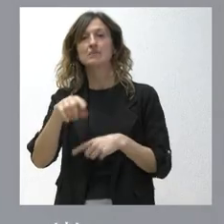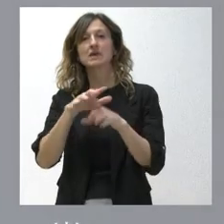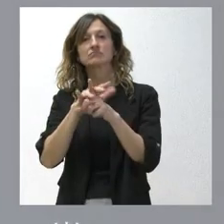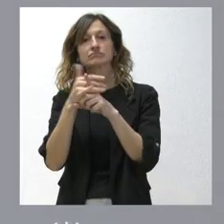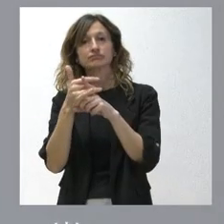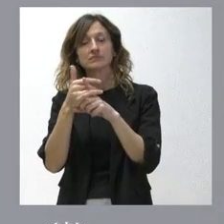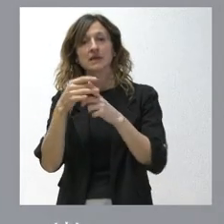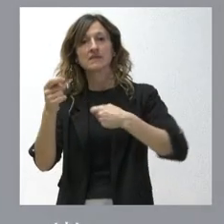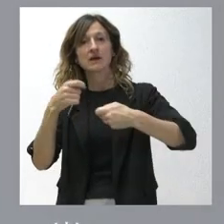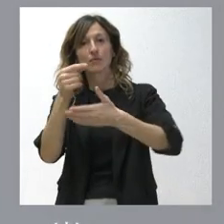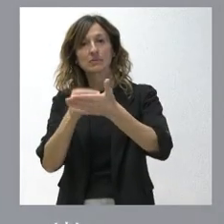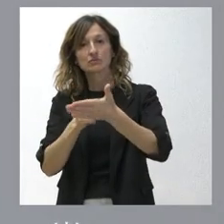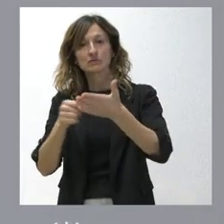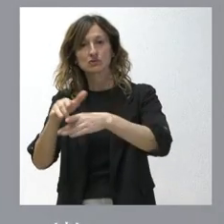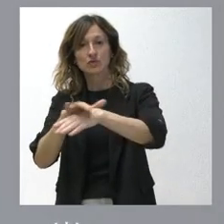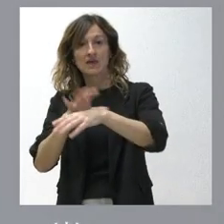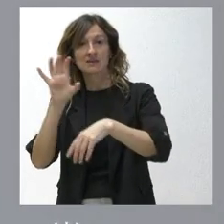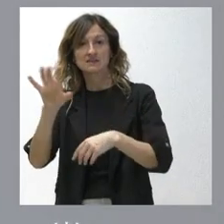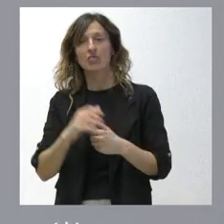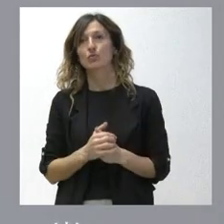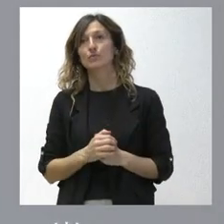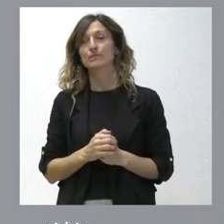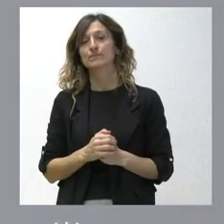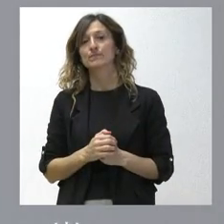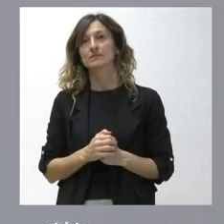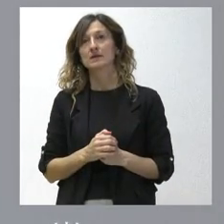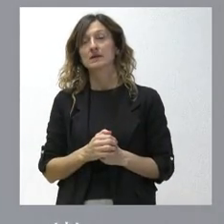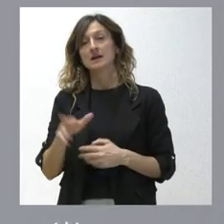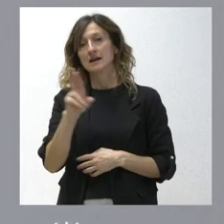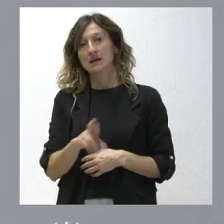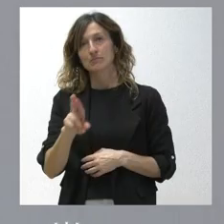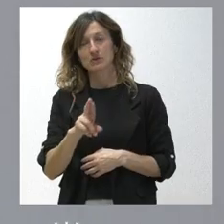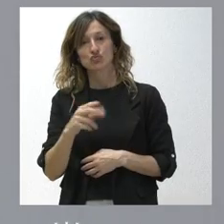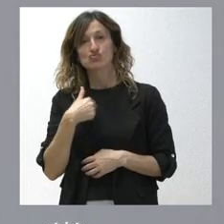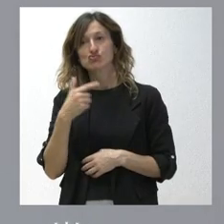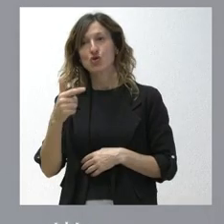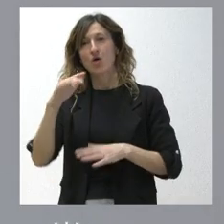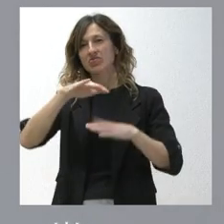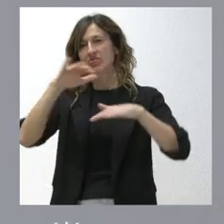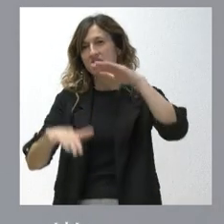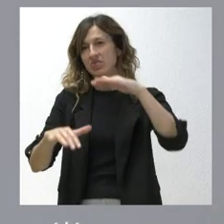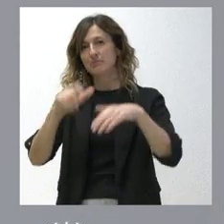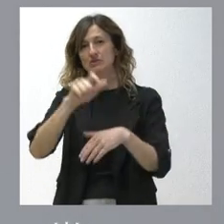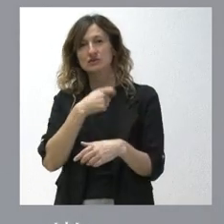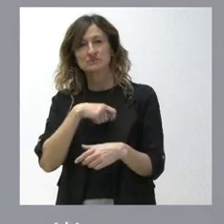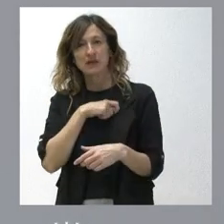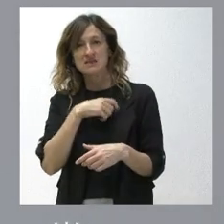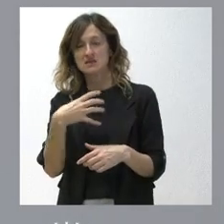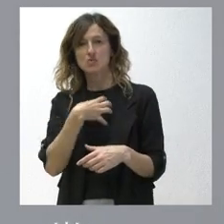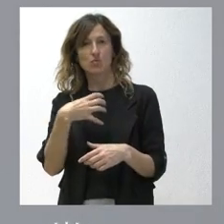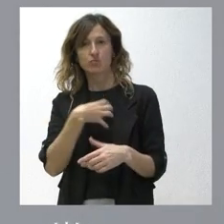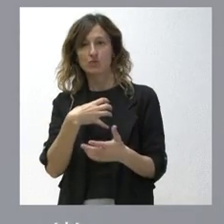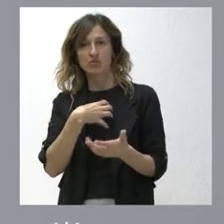negociación de los presupuestos del Estado. Insisto, nosotros no podemos permitir la desigualdad entre los españoles, no podemos permitir